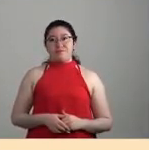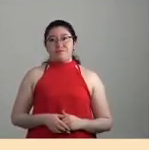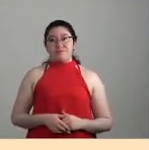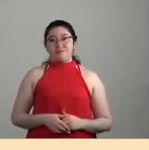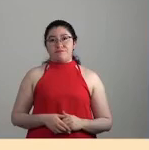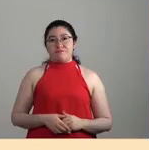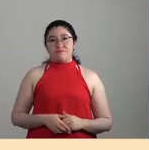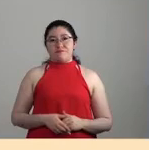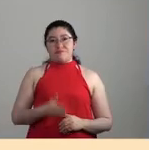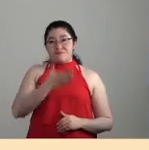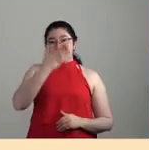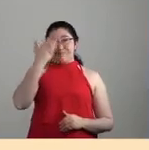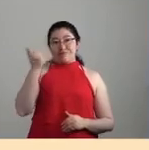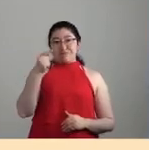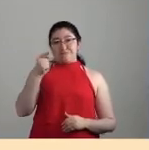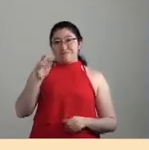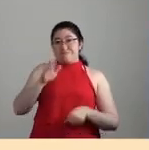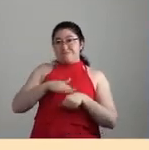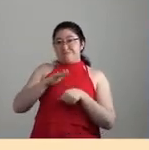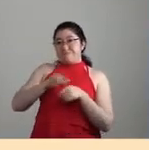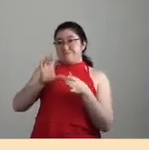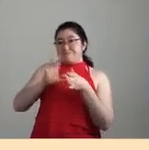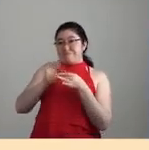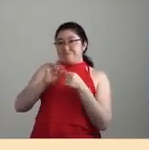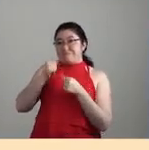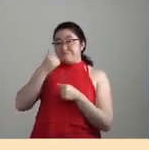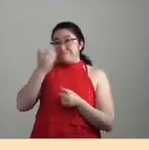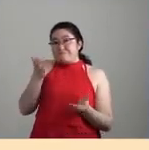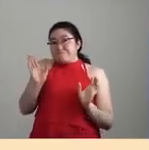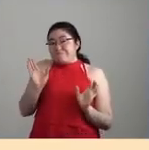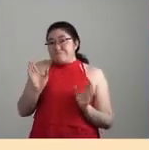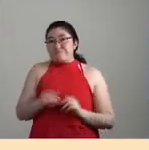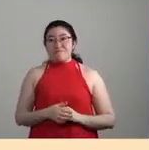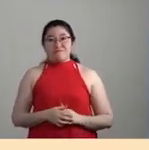No sé si Mina quiere añadir algo más o IFE.